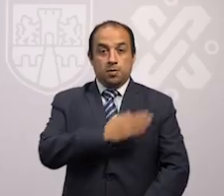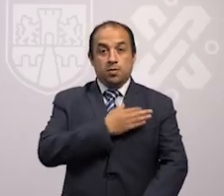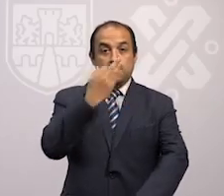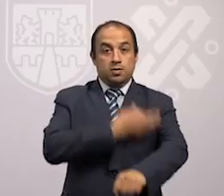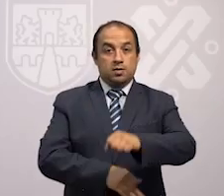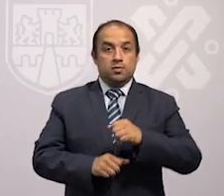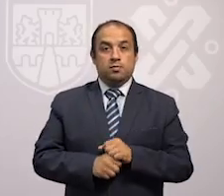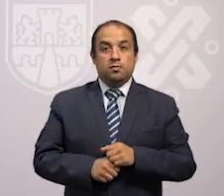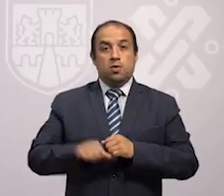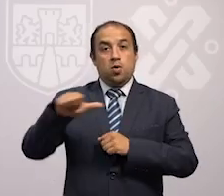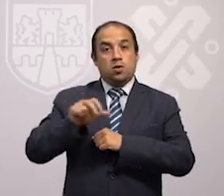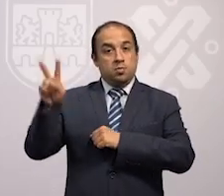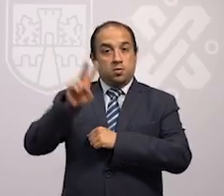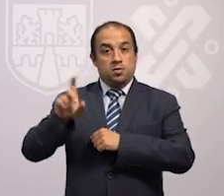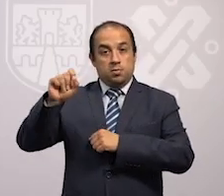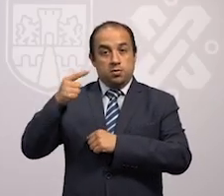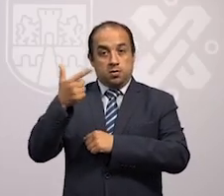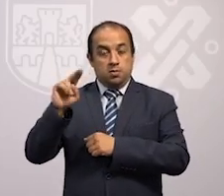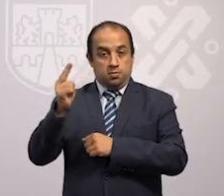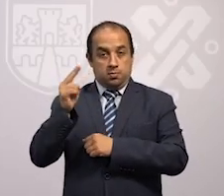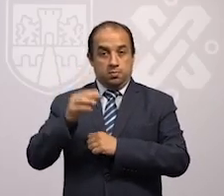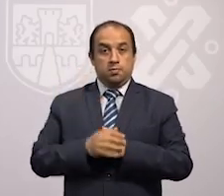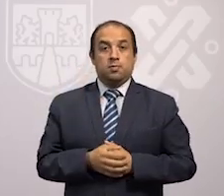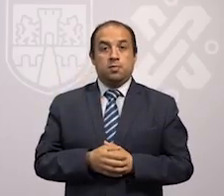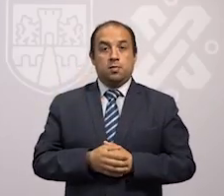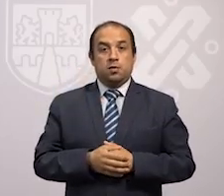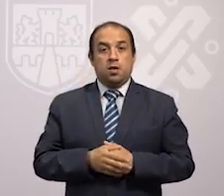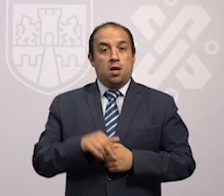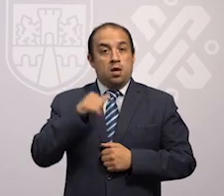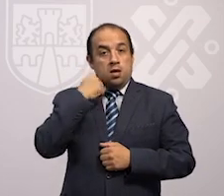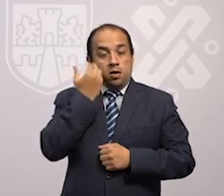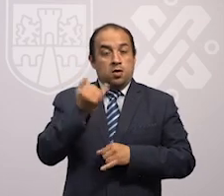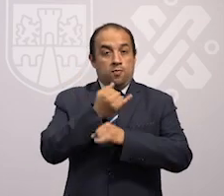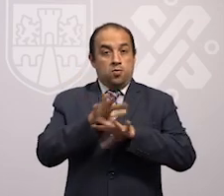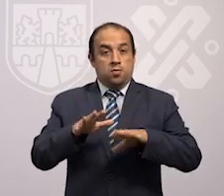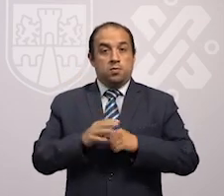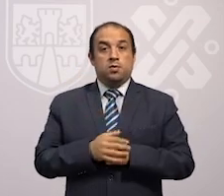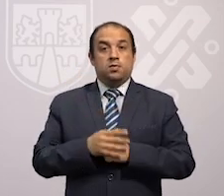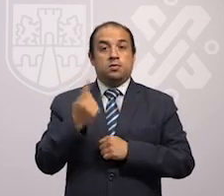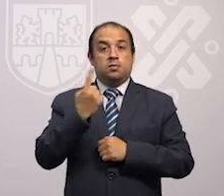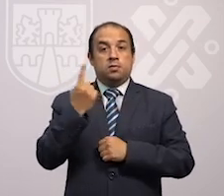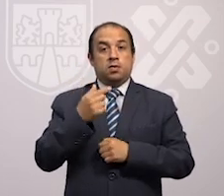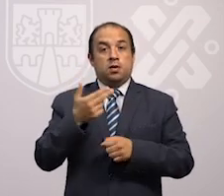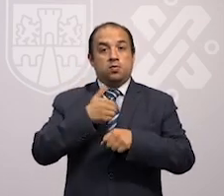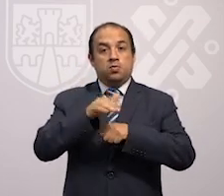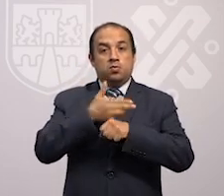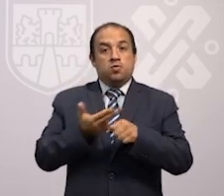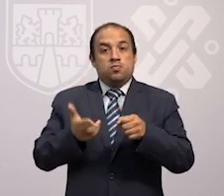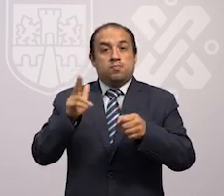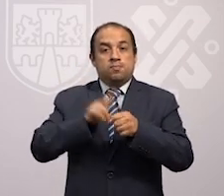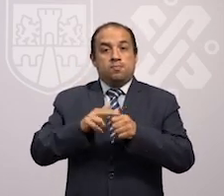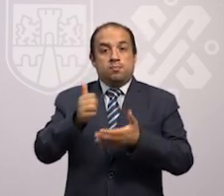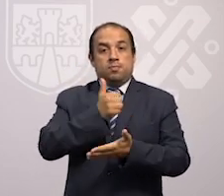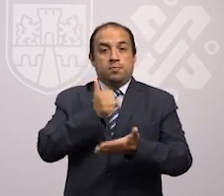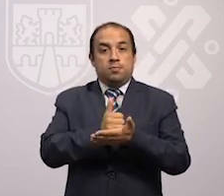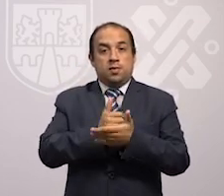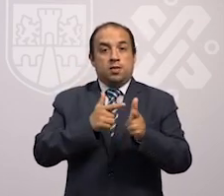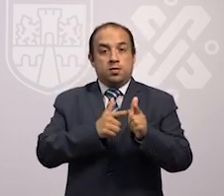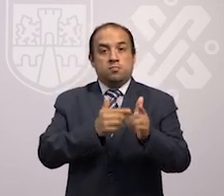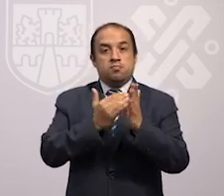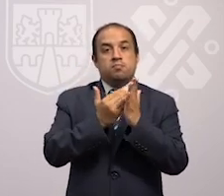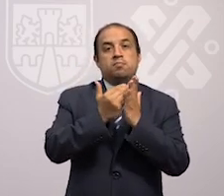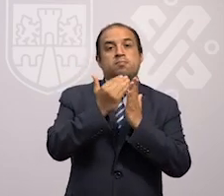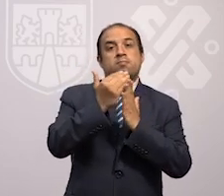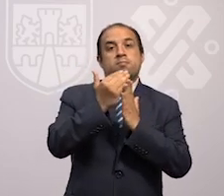Buenas tardes. Hoy es viernes 27 de noviembre y quiero informarles que las hospitalizaciones en la ciudad siguen